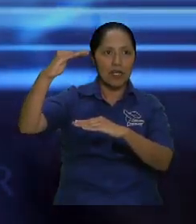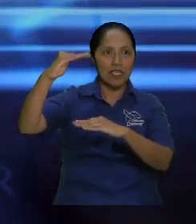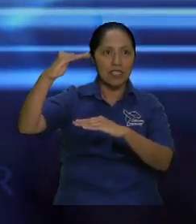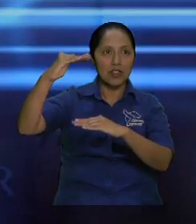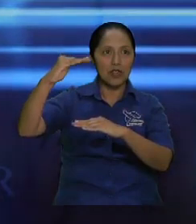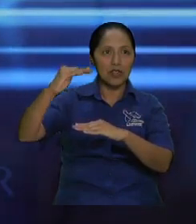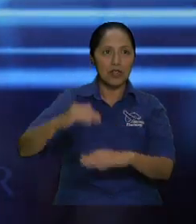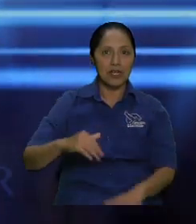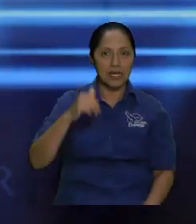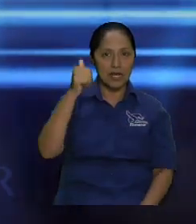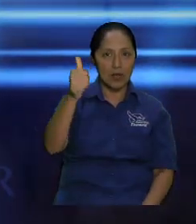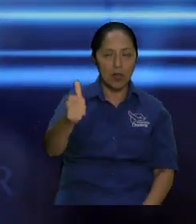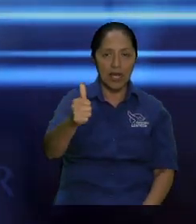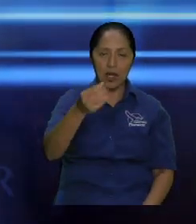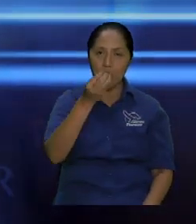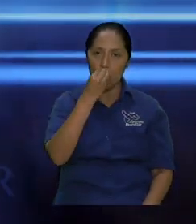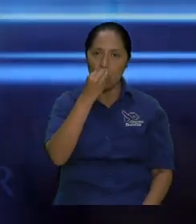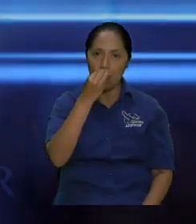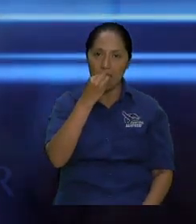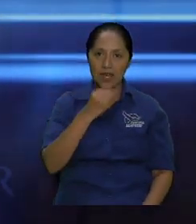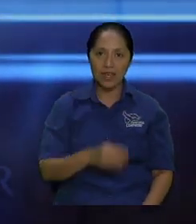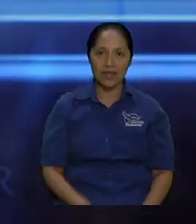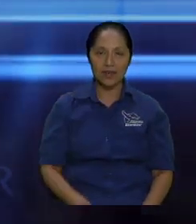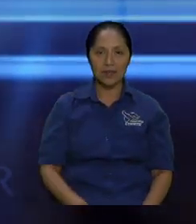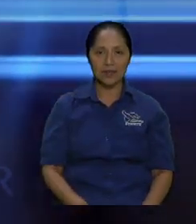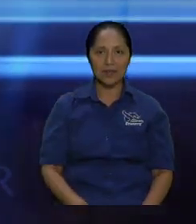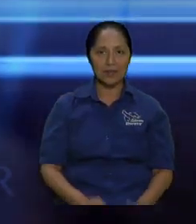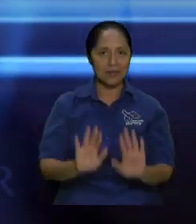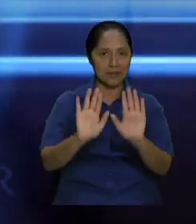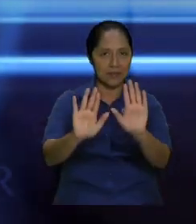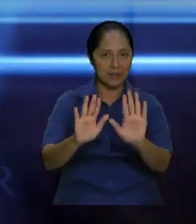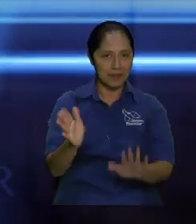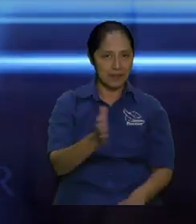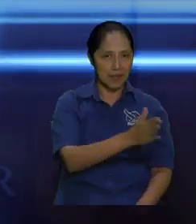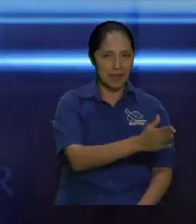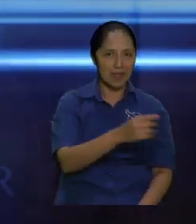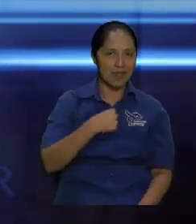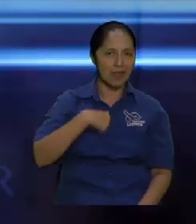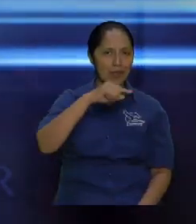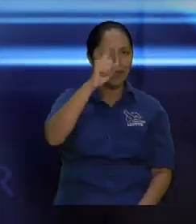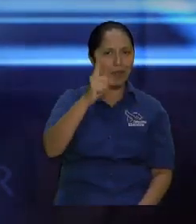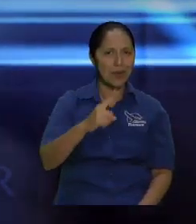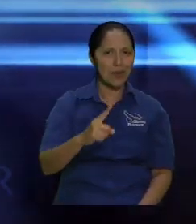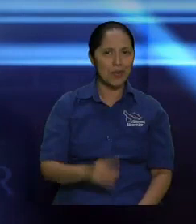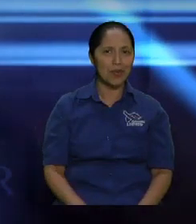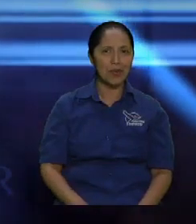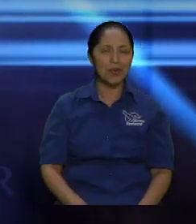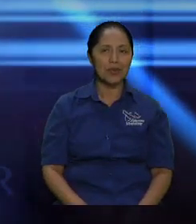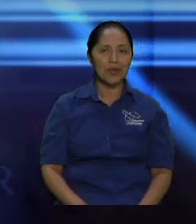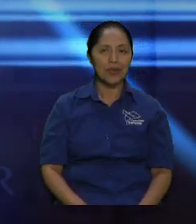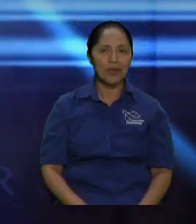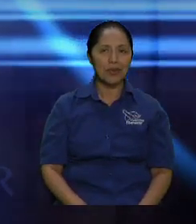amores no si quien no sea quien le va a usted que solo hizo así pero bueno ok